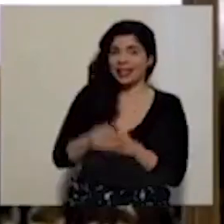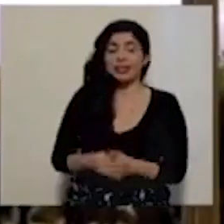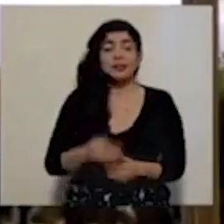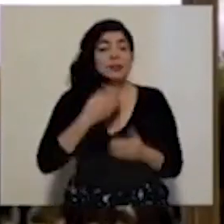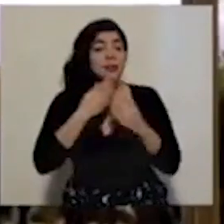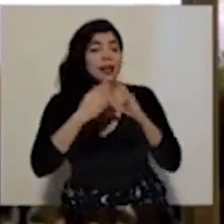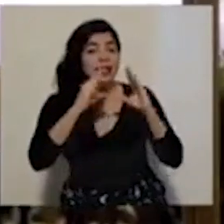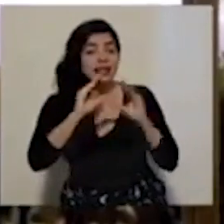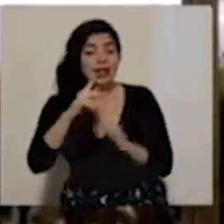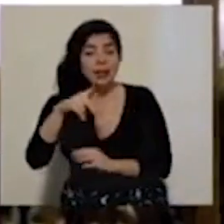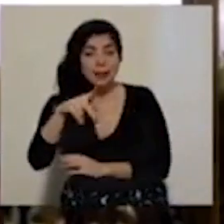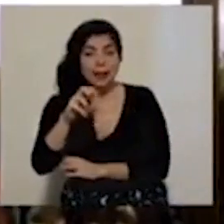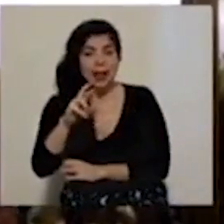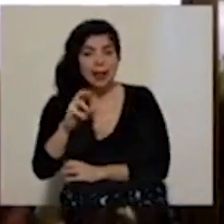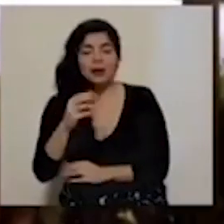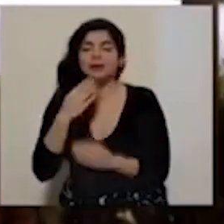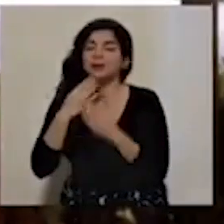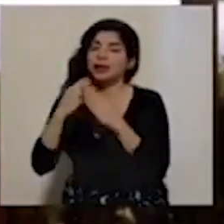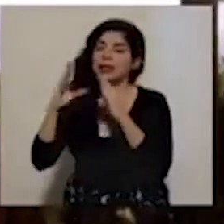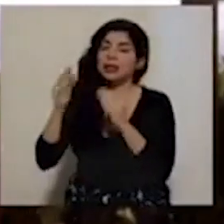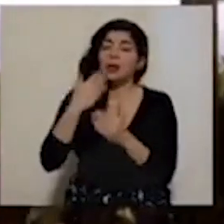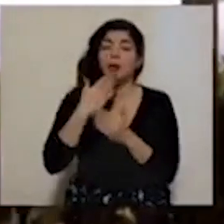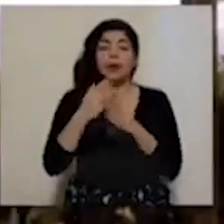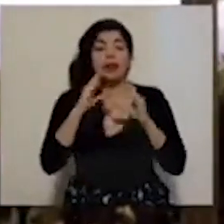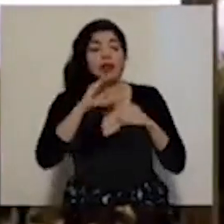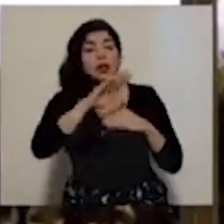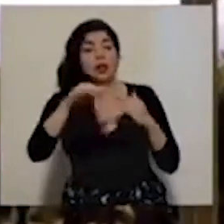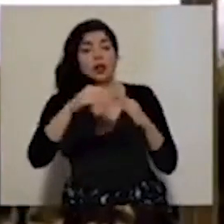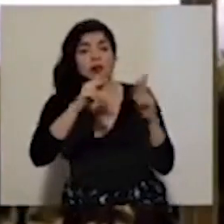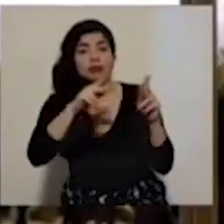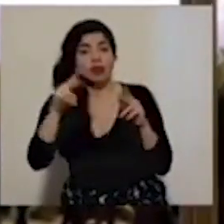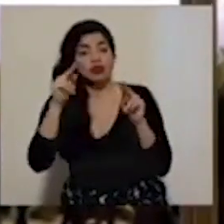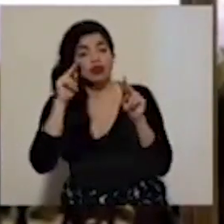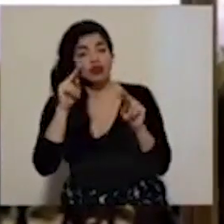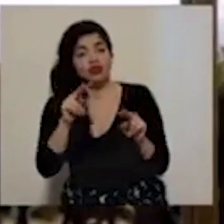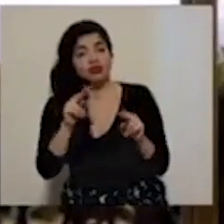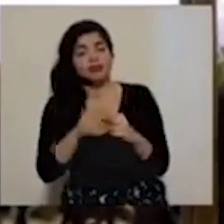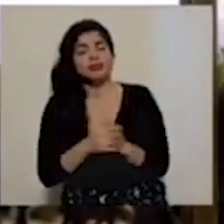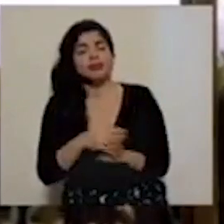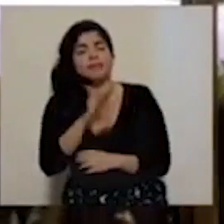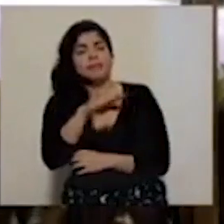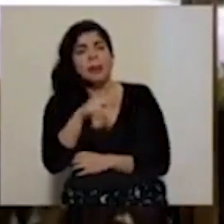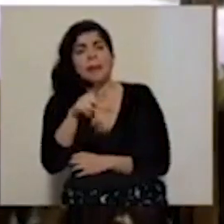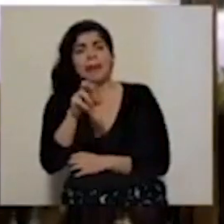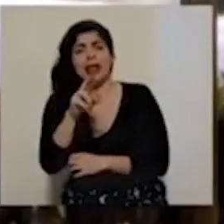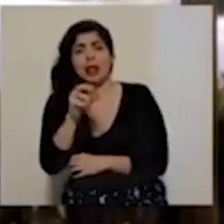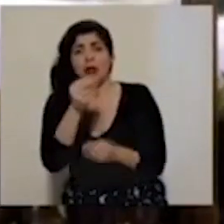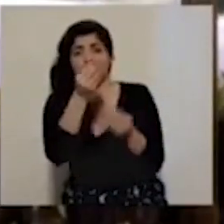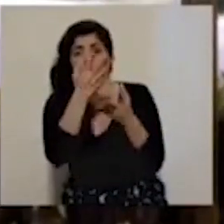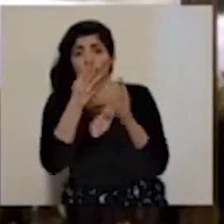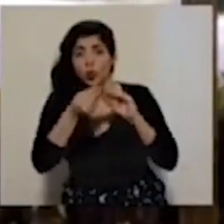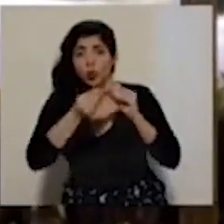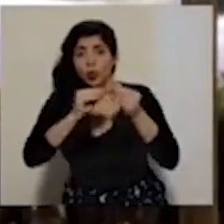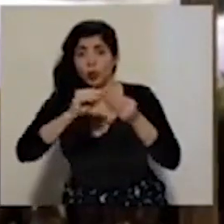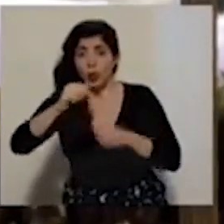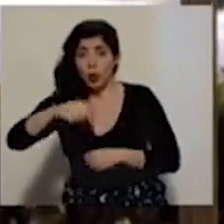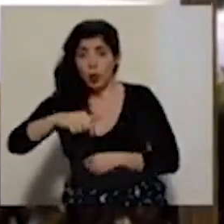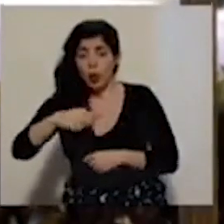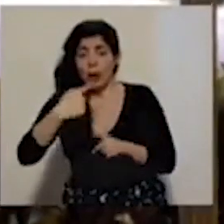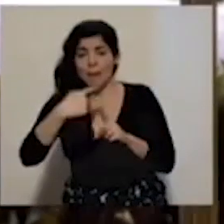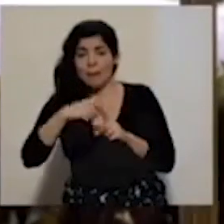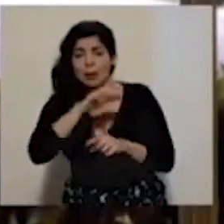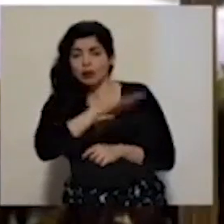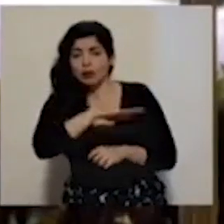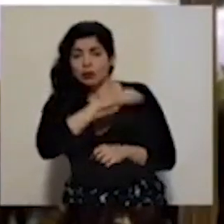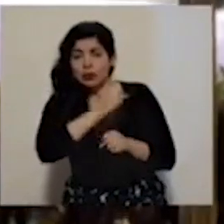Buenas tardes, don Pedro. Buenas tardes a toda la audiencia. Don Pedro, con las cifras de hoy y el seguimiento